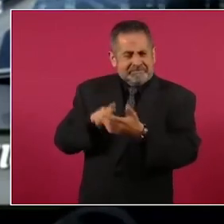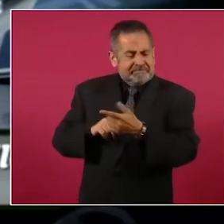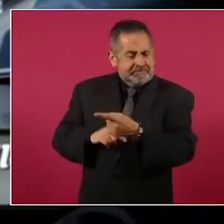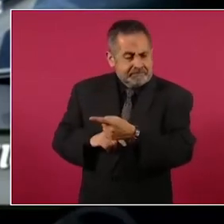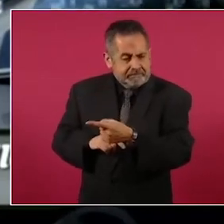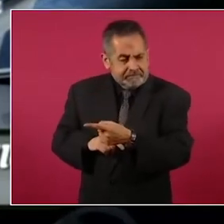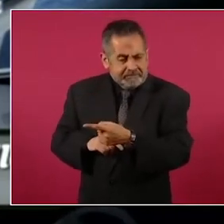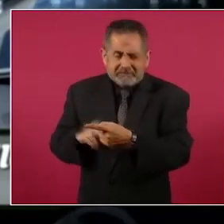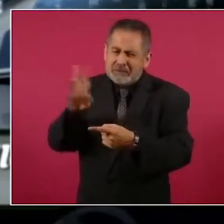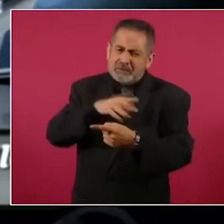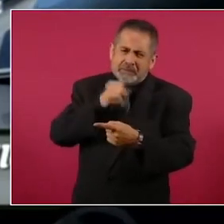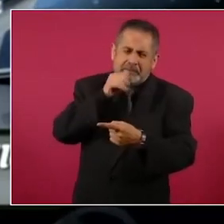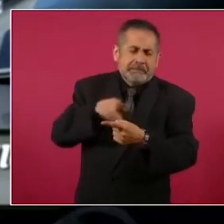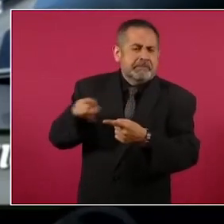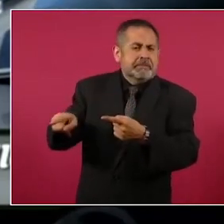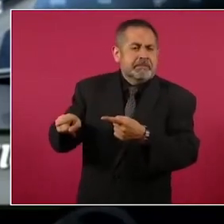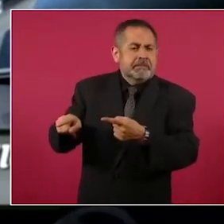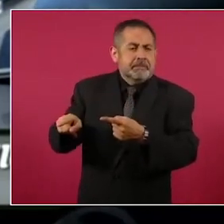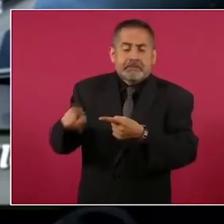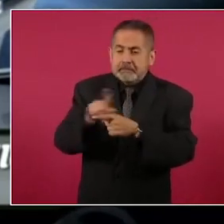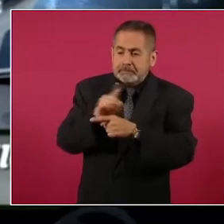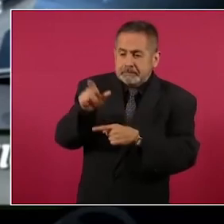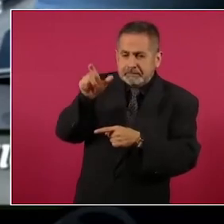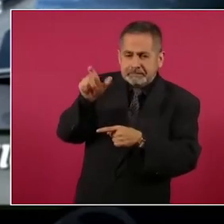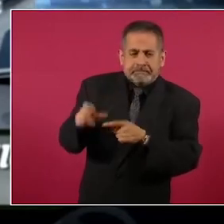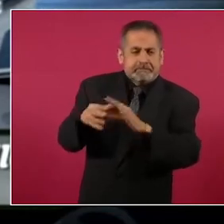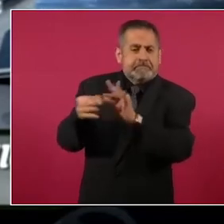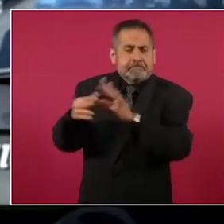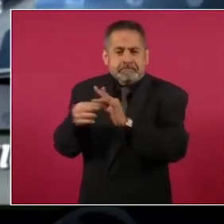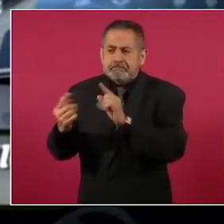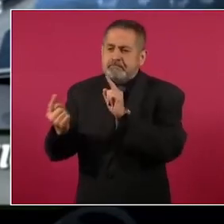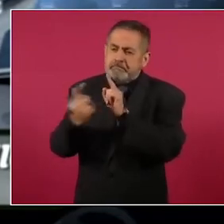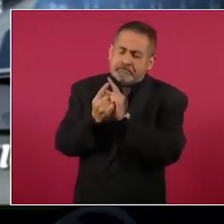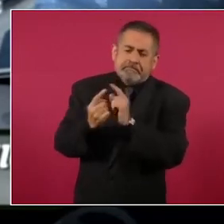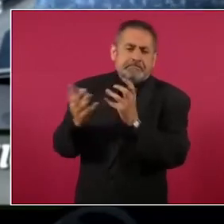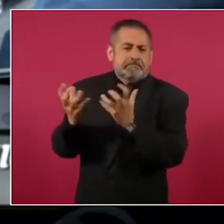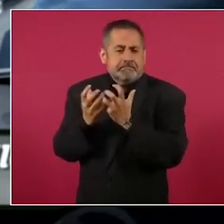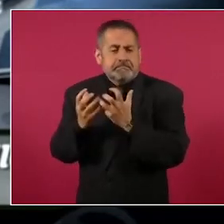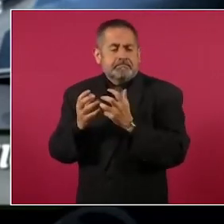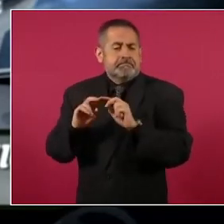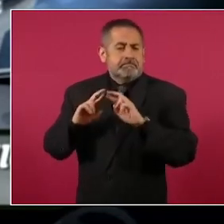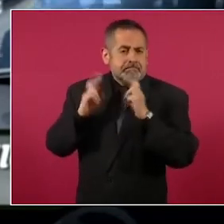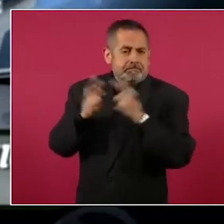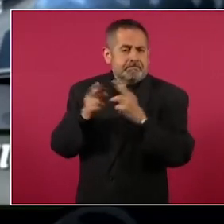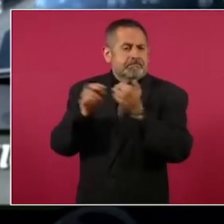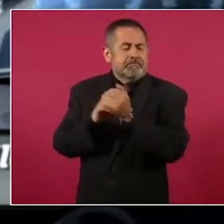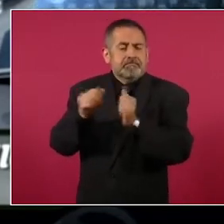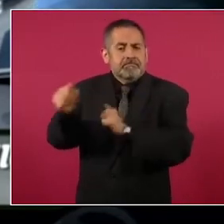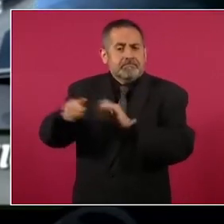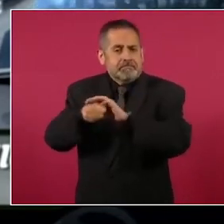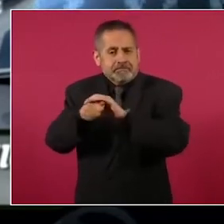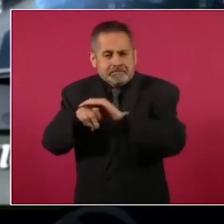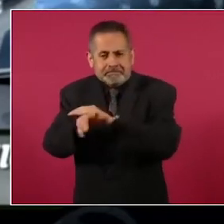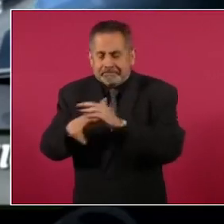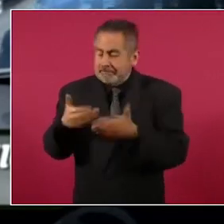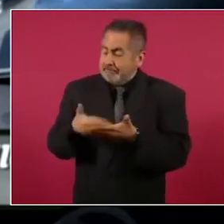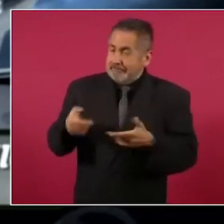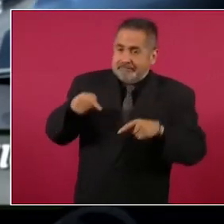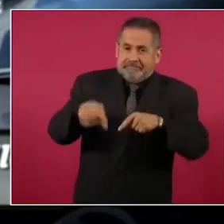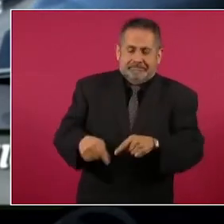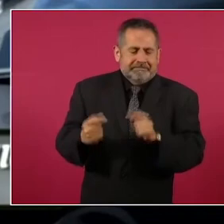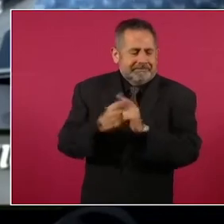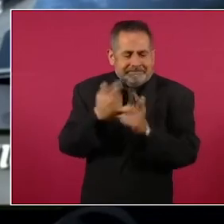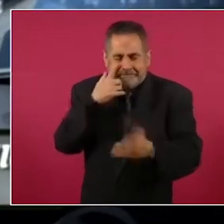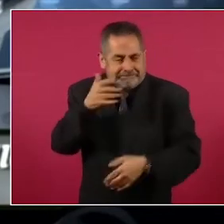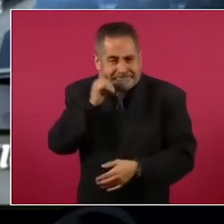No, mami, cabrón, es que desde las dramáticas reuniones con los padres de Ayotzinapa hasta esto, cabrón, que es... A ver,